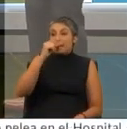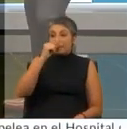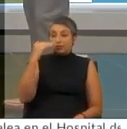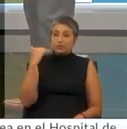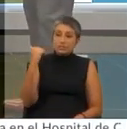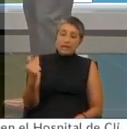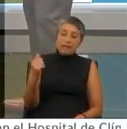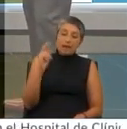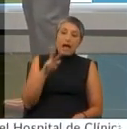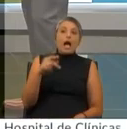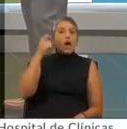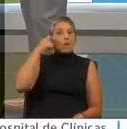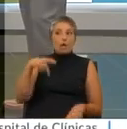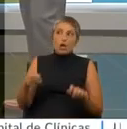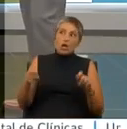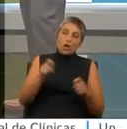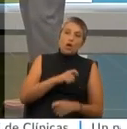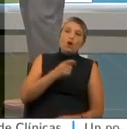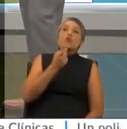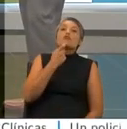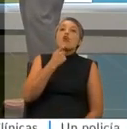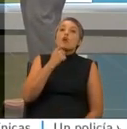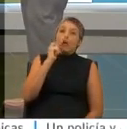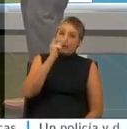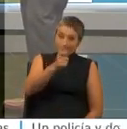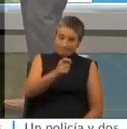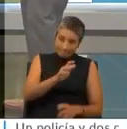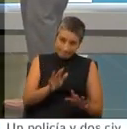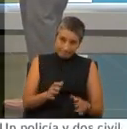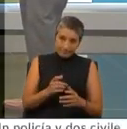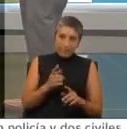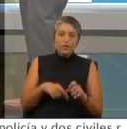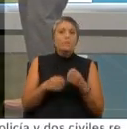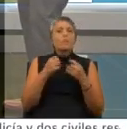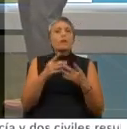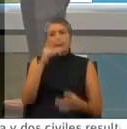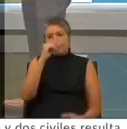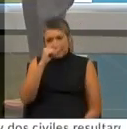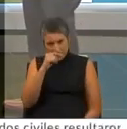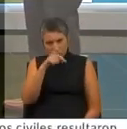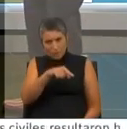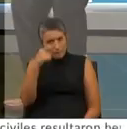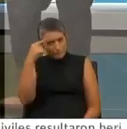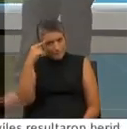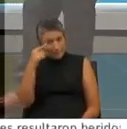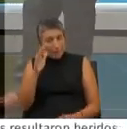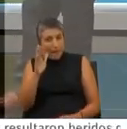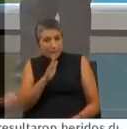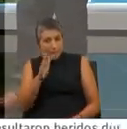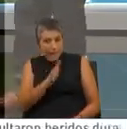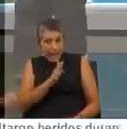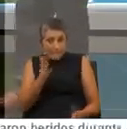cambió cuando vio la imagen. La cambió por roja. La cambió por roja. Pero el tema es, ¿por qué sale esa amarilla? ¿Consideró que fue una falta temeraria esto?